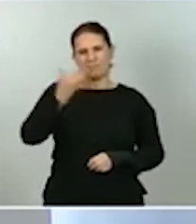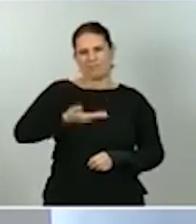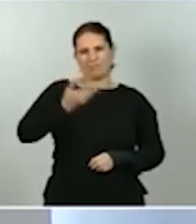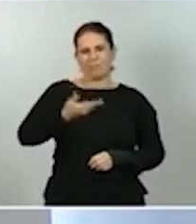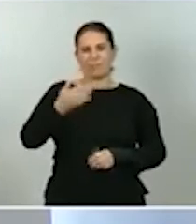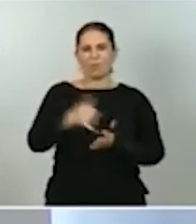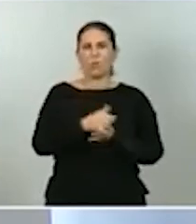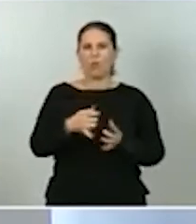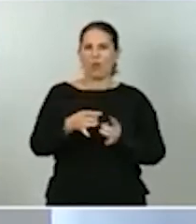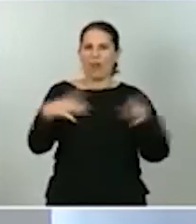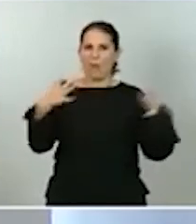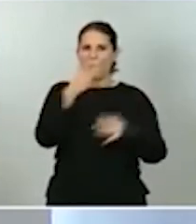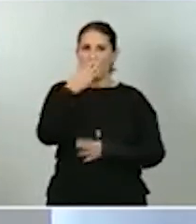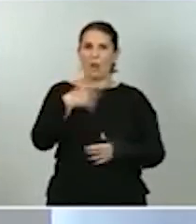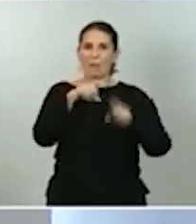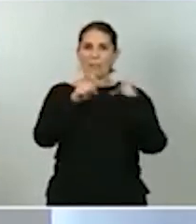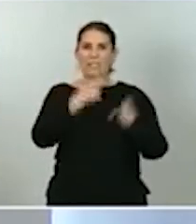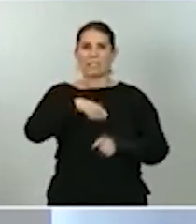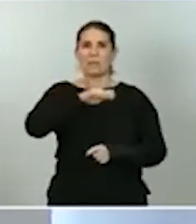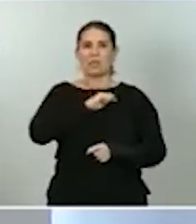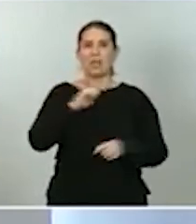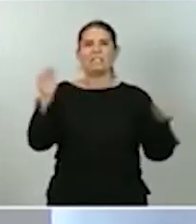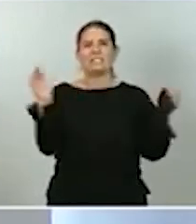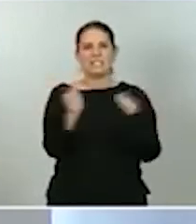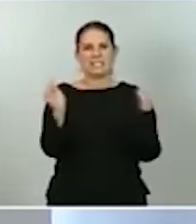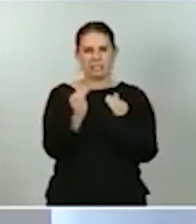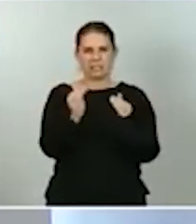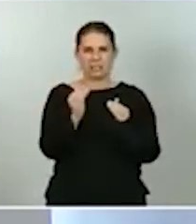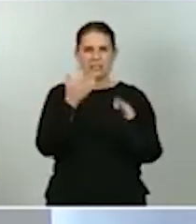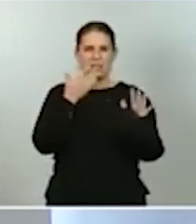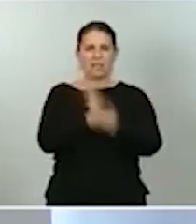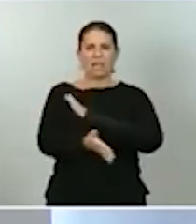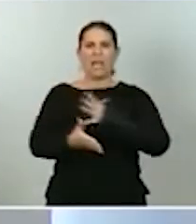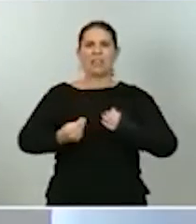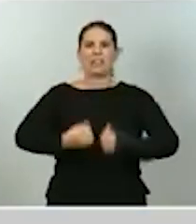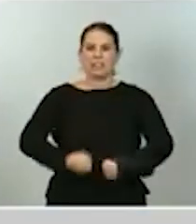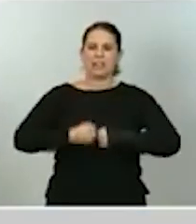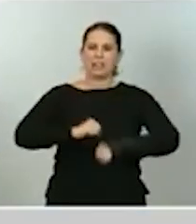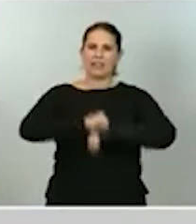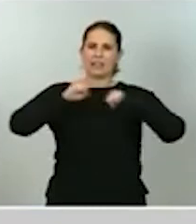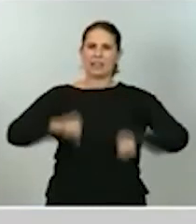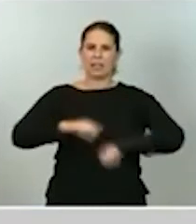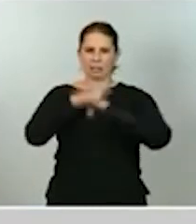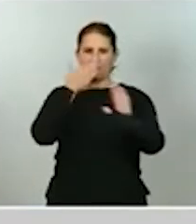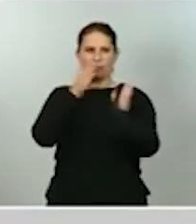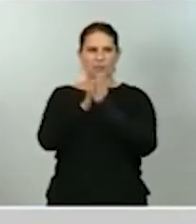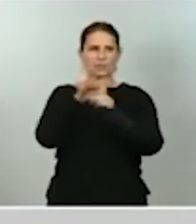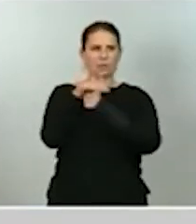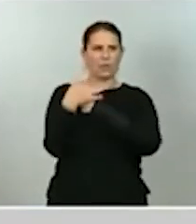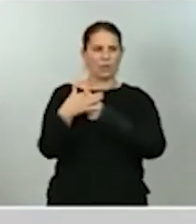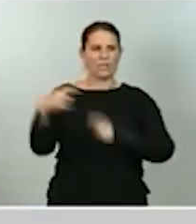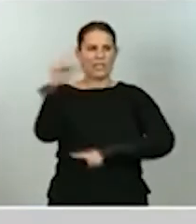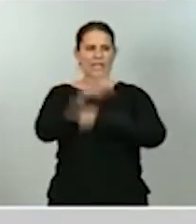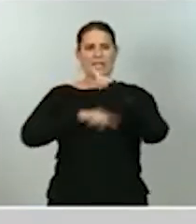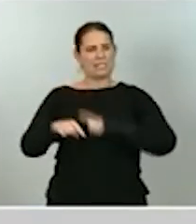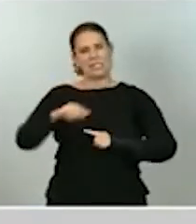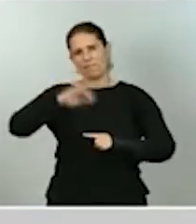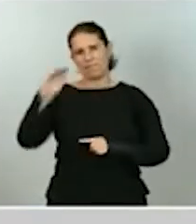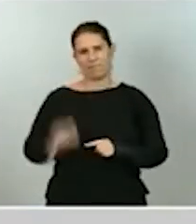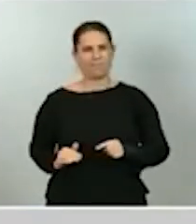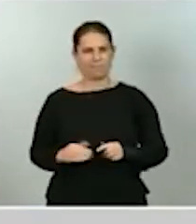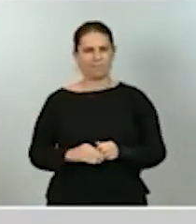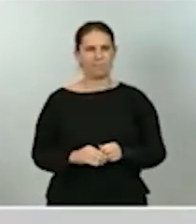españolas, que tienen menos músculo para afrontar este tipo de situaciones de crisis. Y a estos factores hubiese